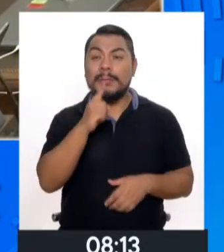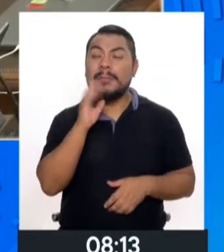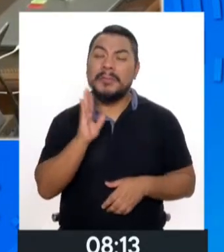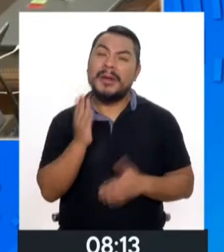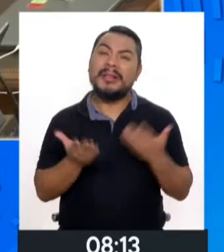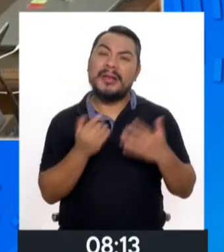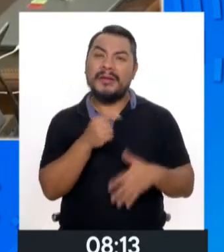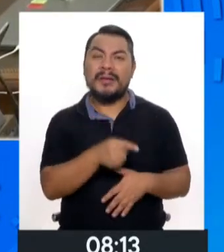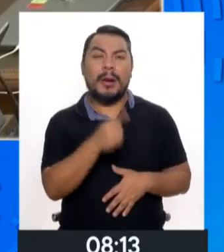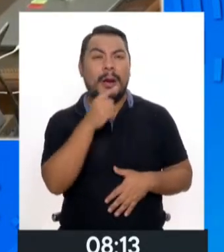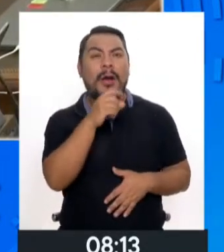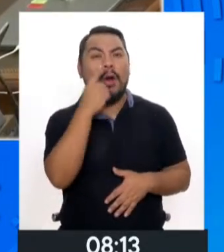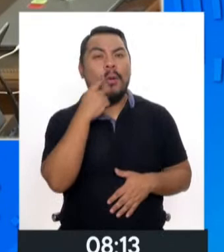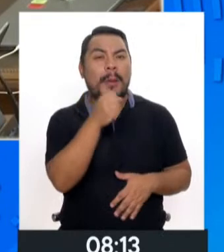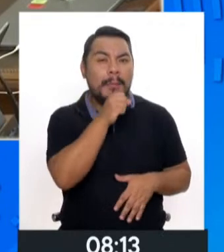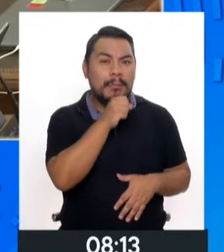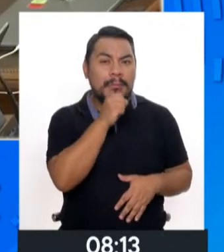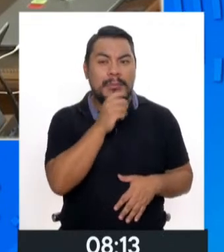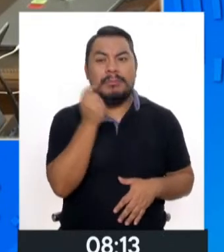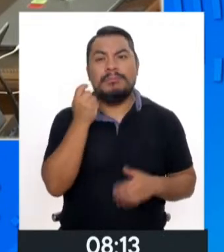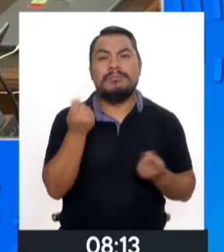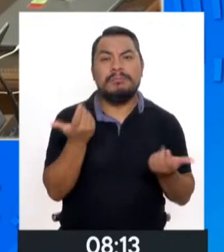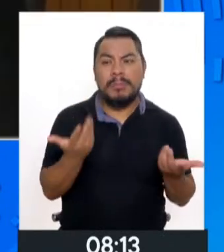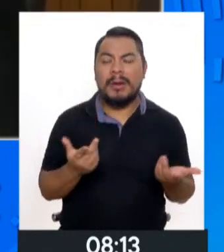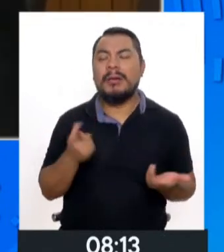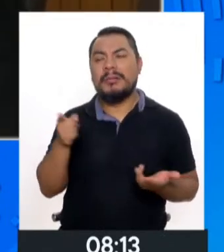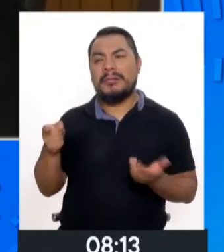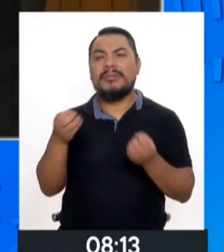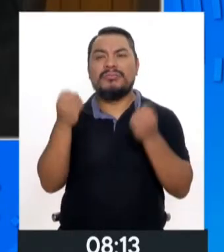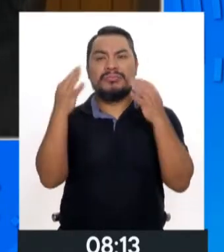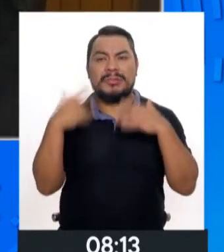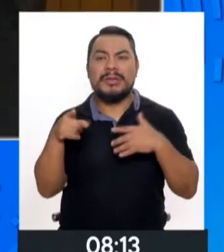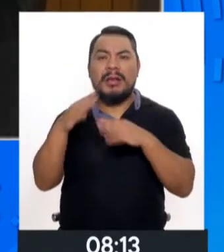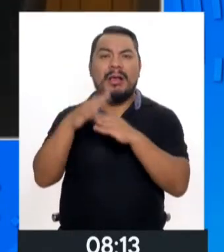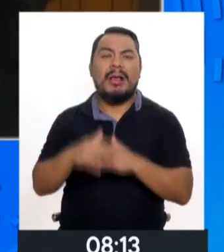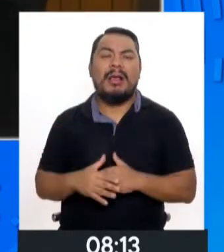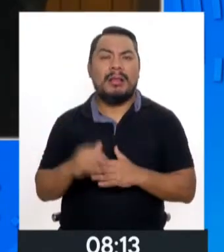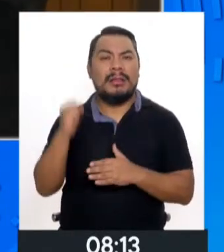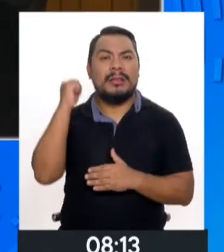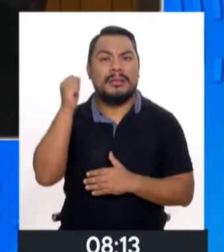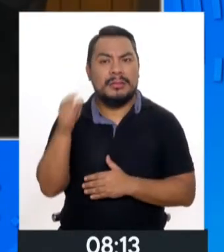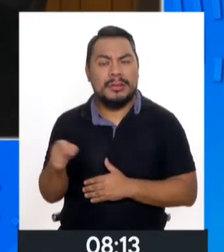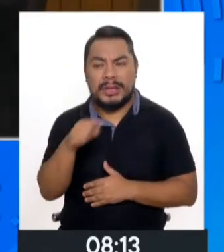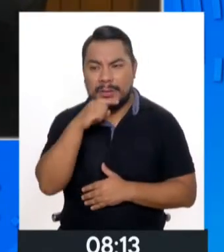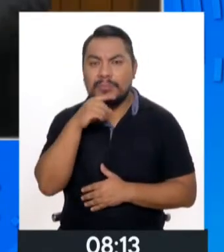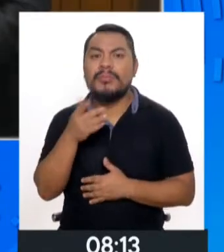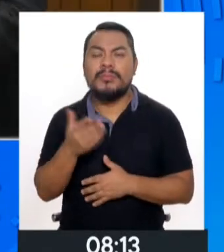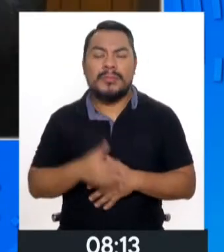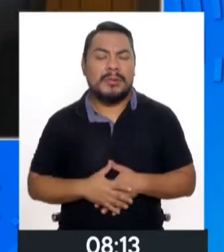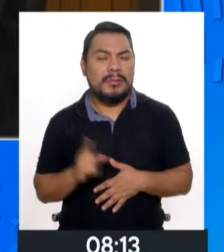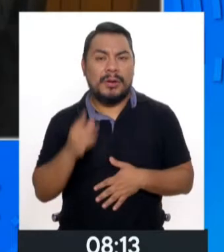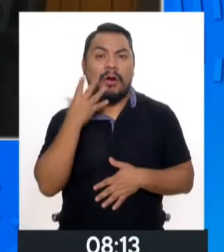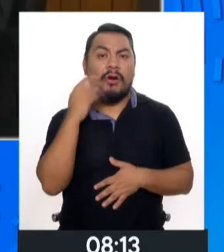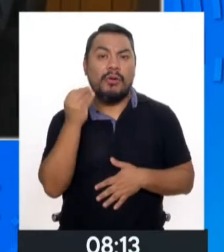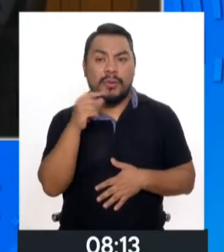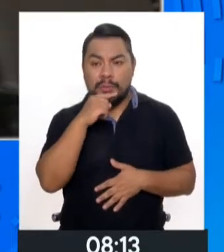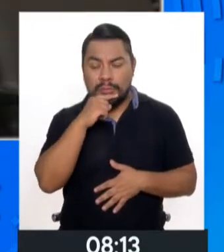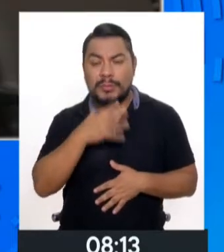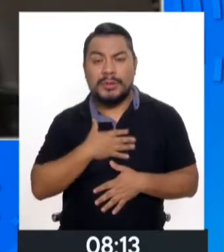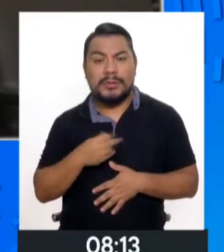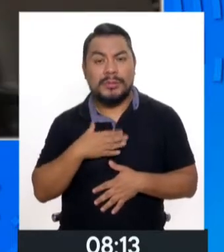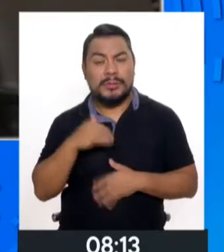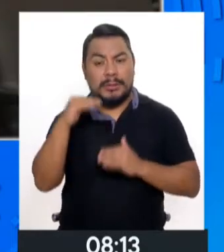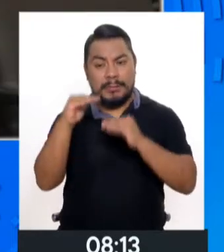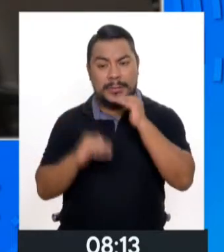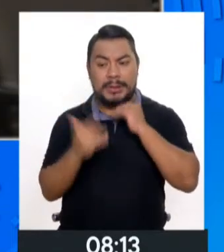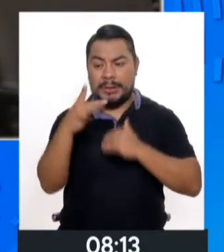coacta, se le priva, se le puede poner en riesgo, se vulnera sus derechos a un proyecto libre de violencia. Las adolescentes menores